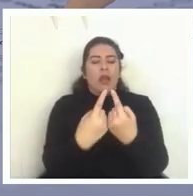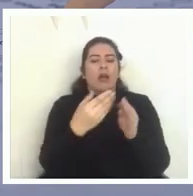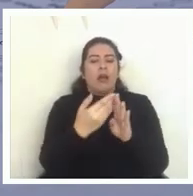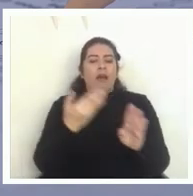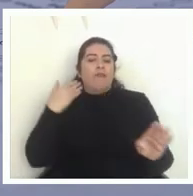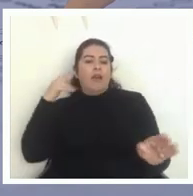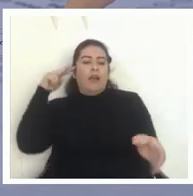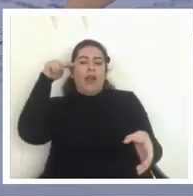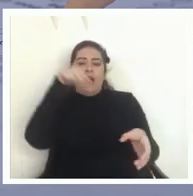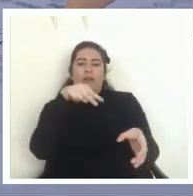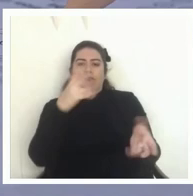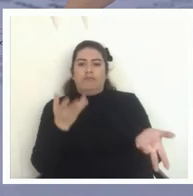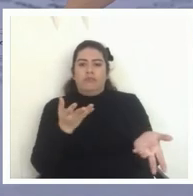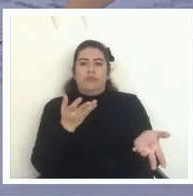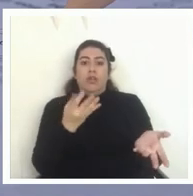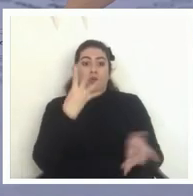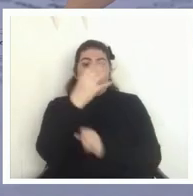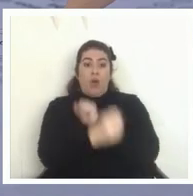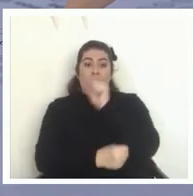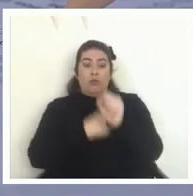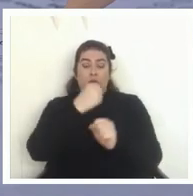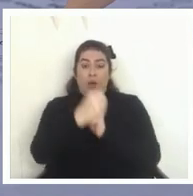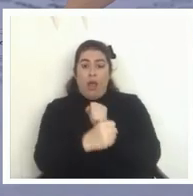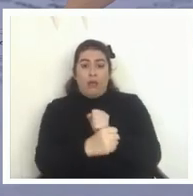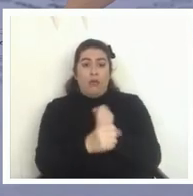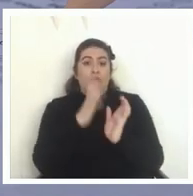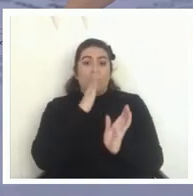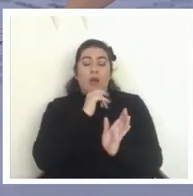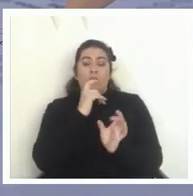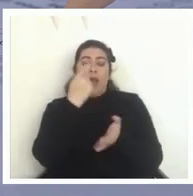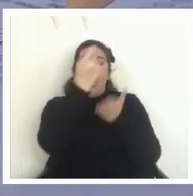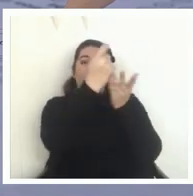no ha ocurrido en estos cuatro años de operación no ha tenido una evaluación externa